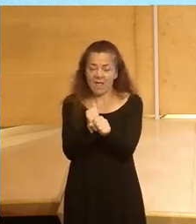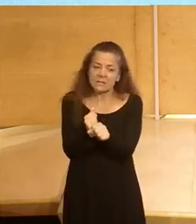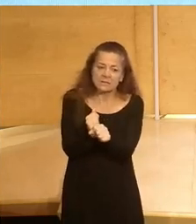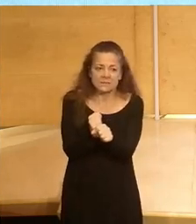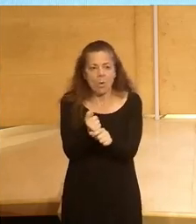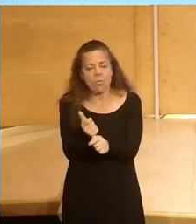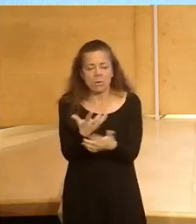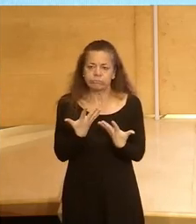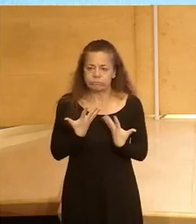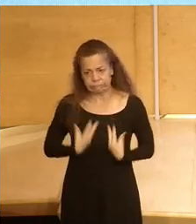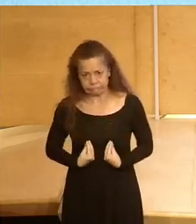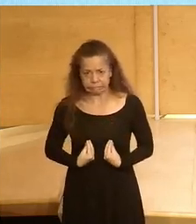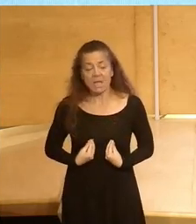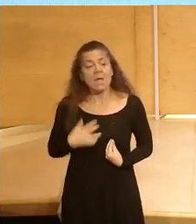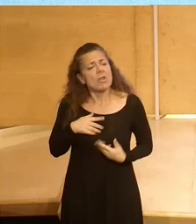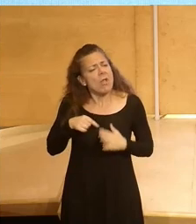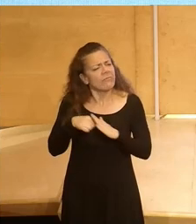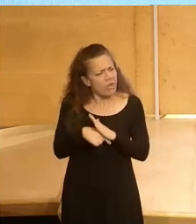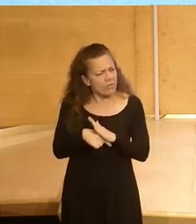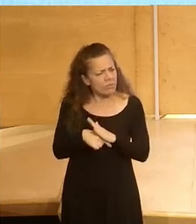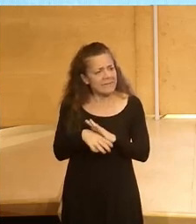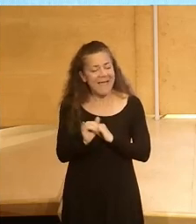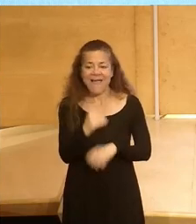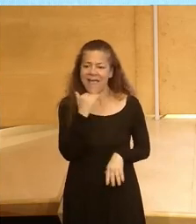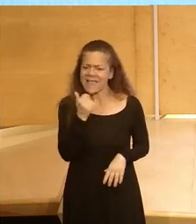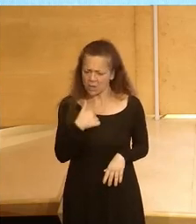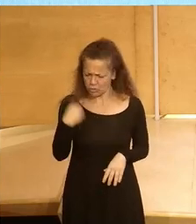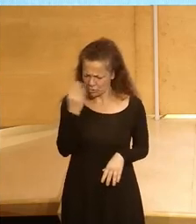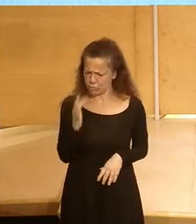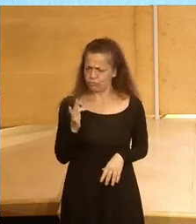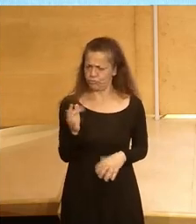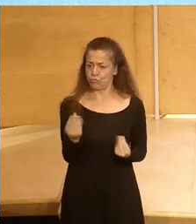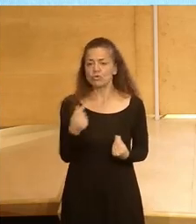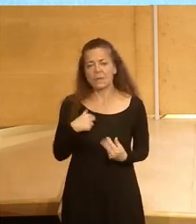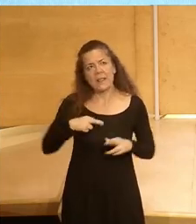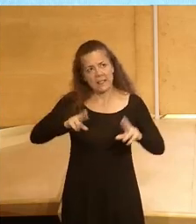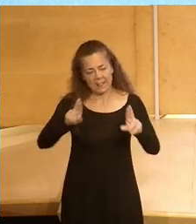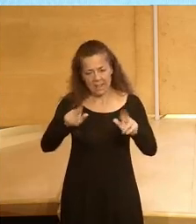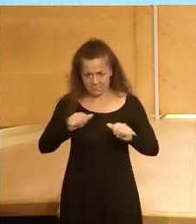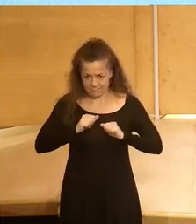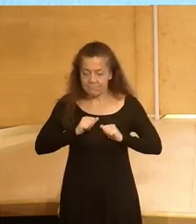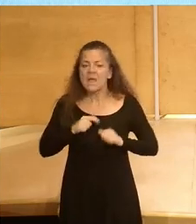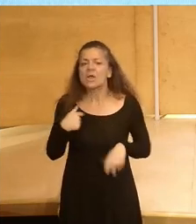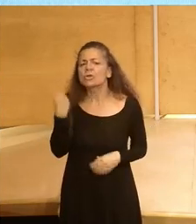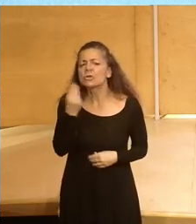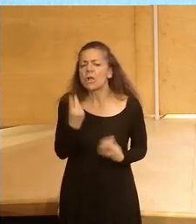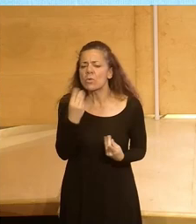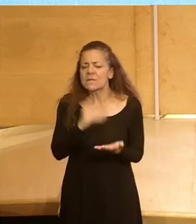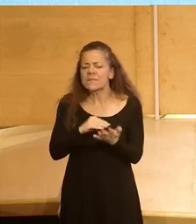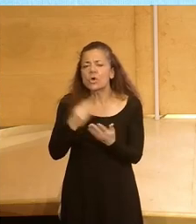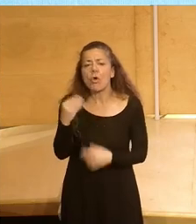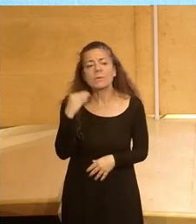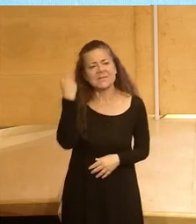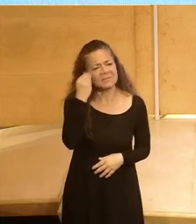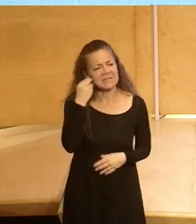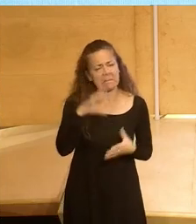poco desesperanzadora pero en el fondo si tienen algo que a me parece muy positivo y a mí me hace tener esperanza creo que a veces creemos que los jóvenes están